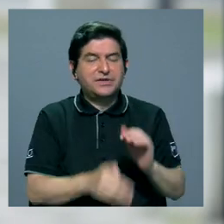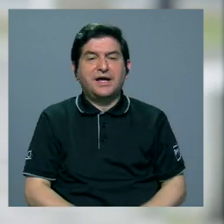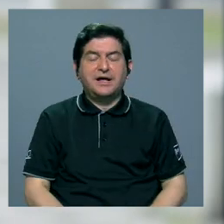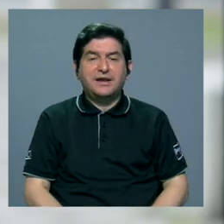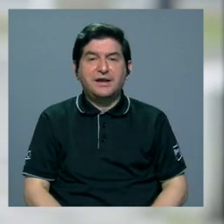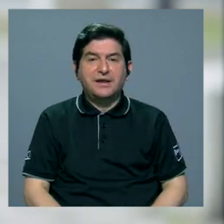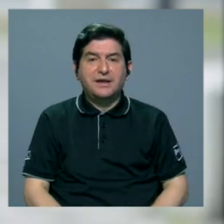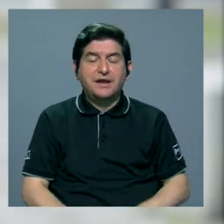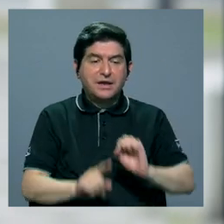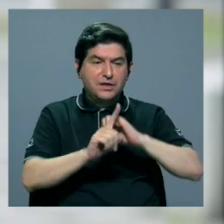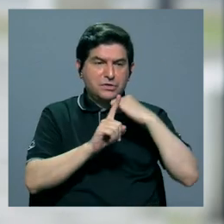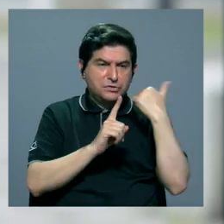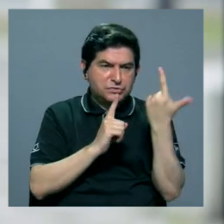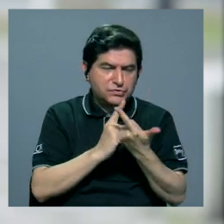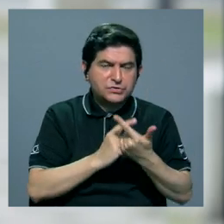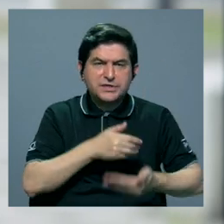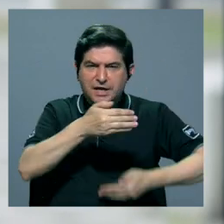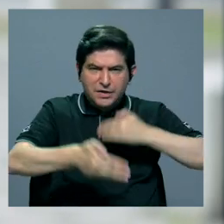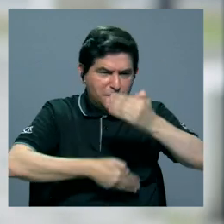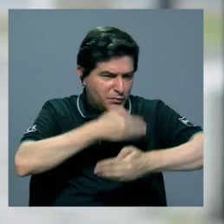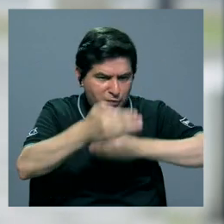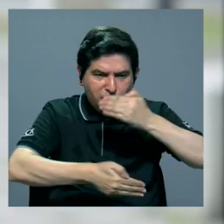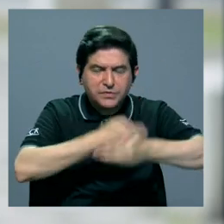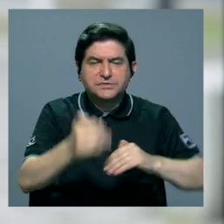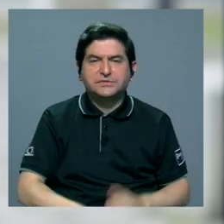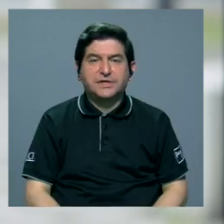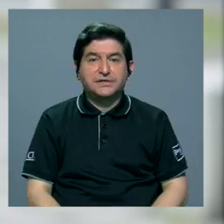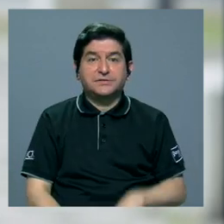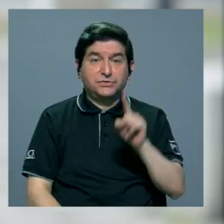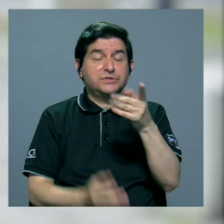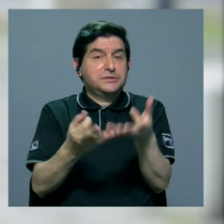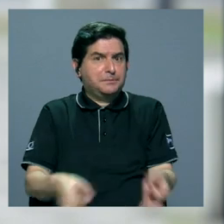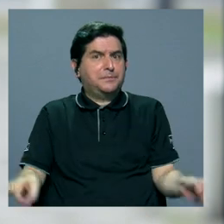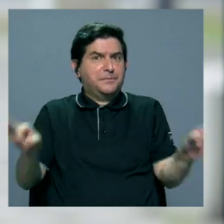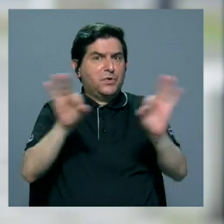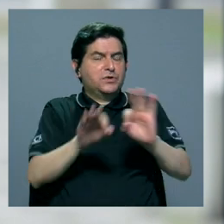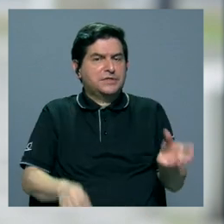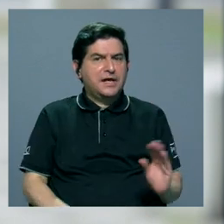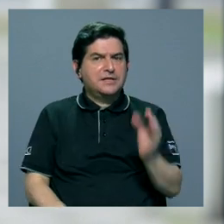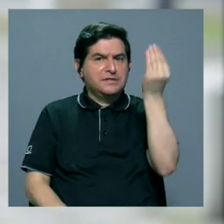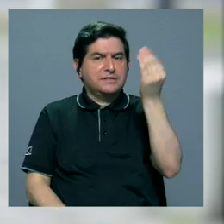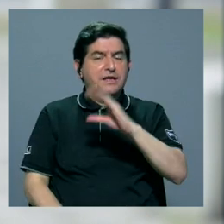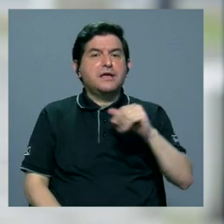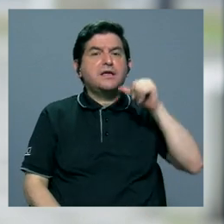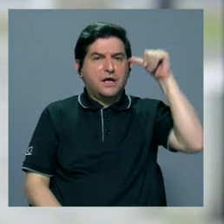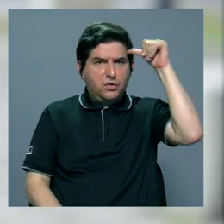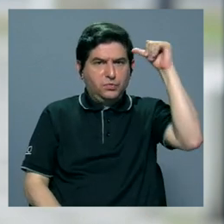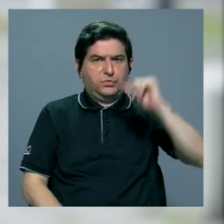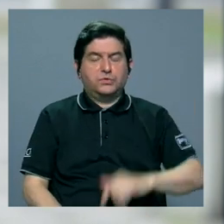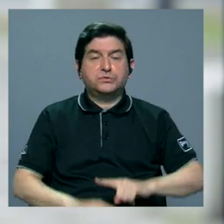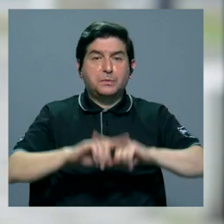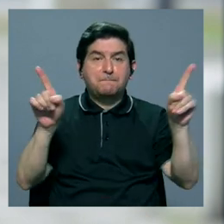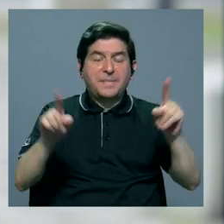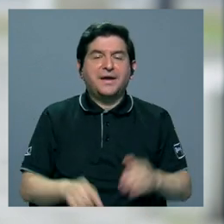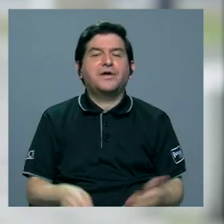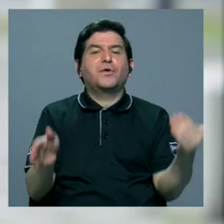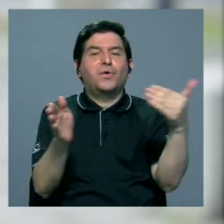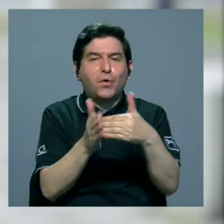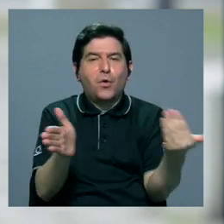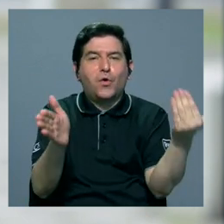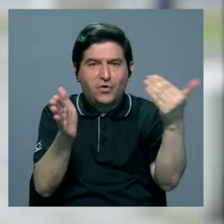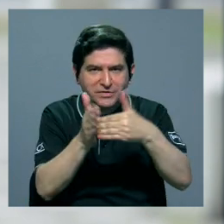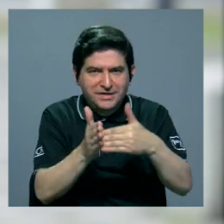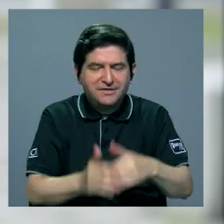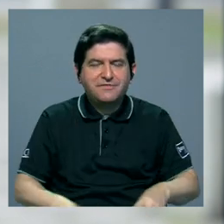socialización o la sociabilidad Es un punto esencial de la gente joven y de la gente adulta Pero el retorno